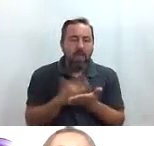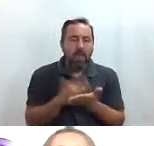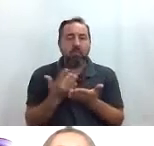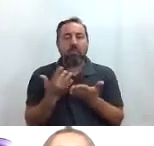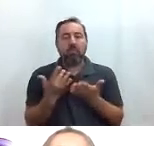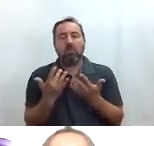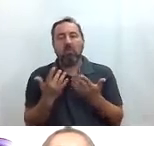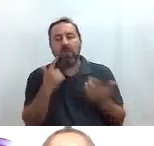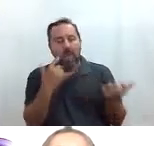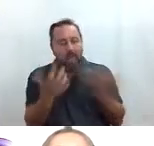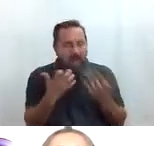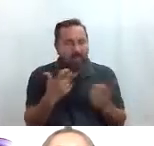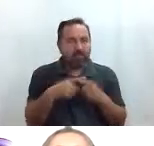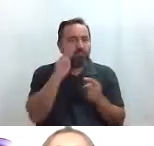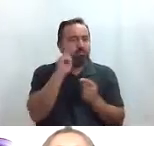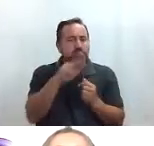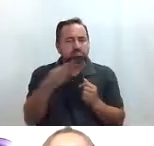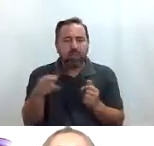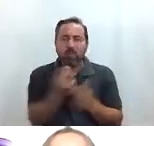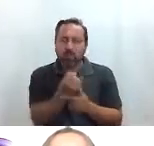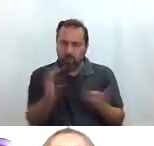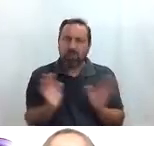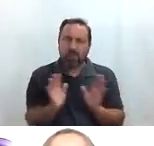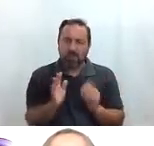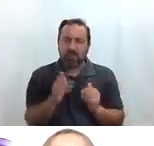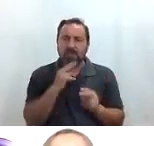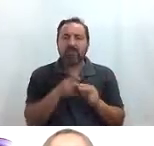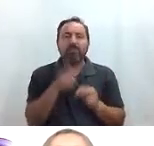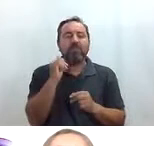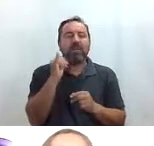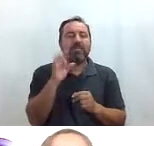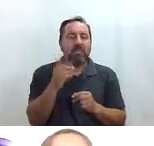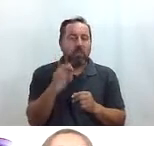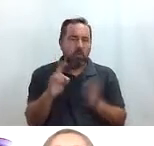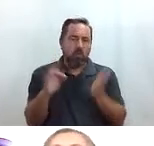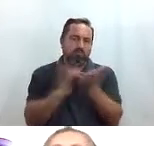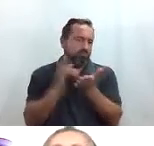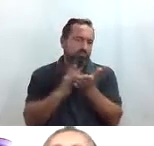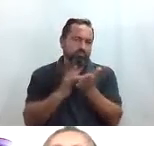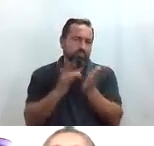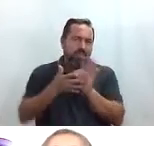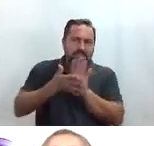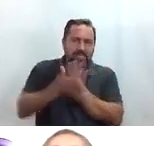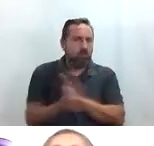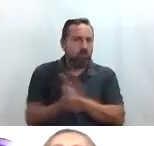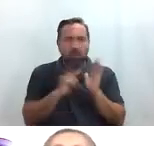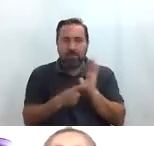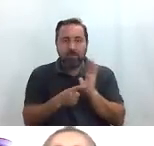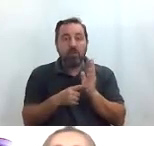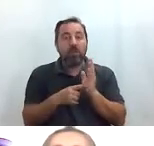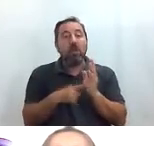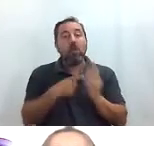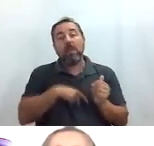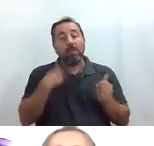obras de arte que estuvimos viendo unas cuantas la verdad Isidro ahí me las describió a tope y después del Prado